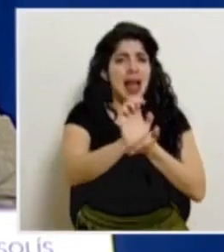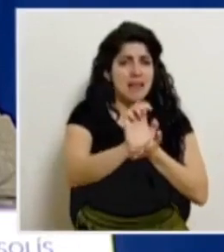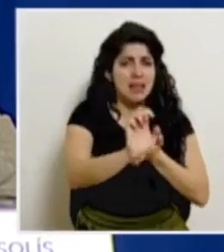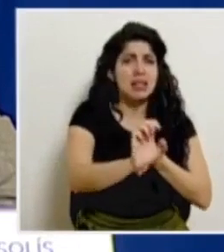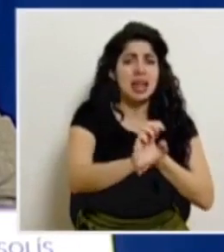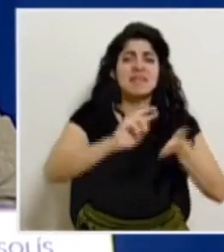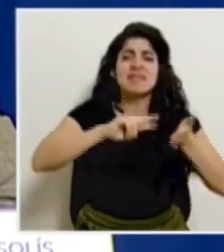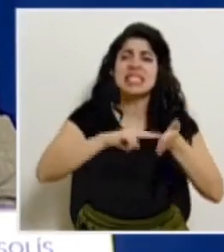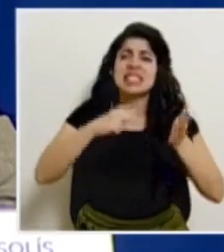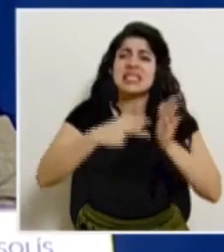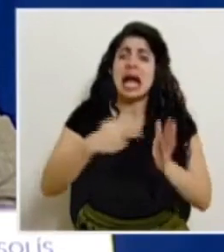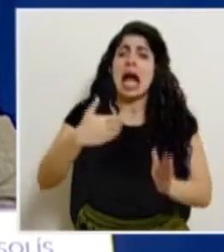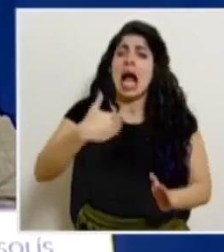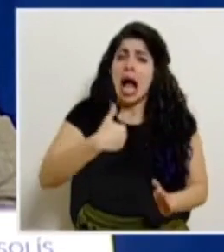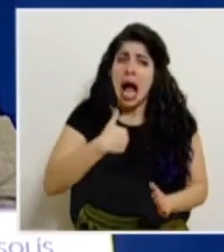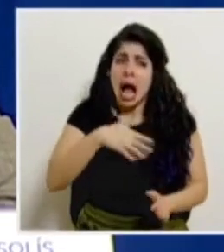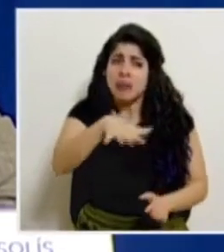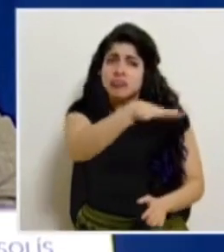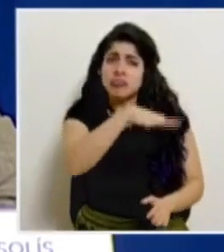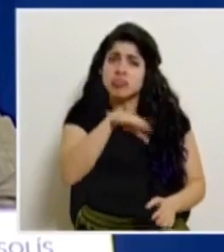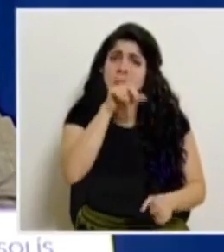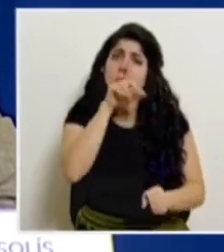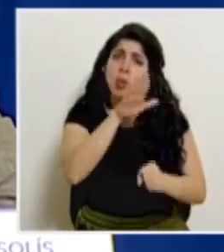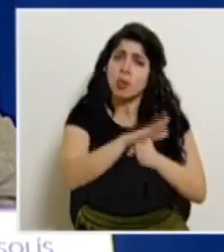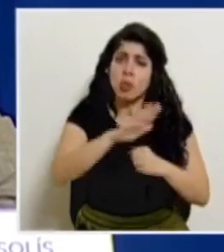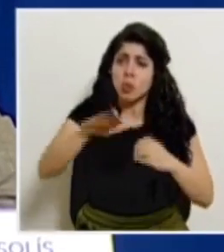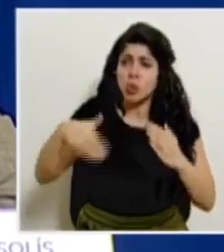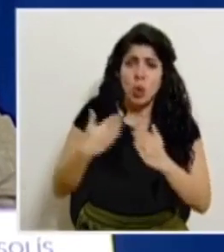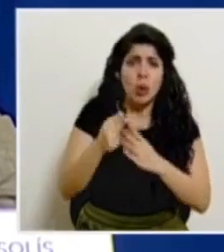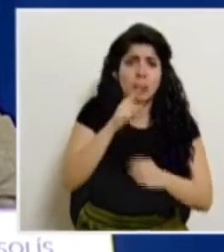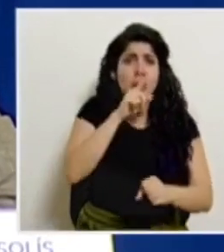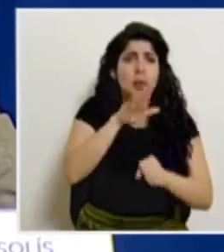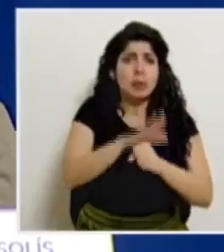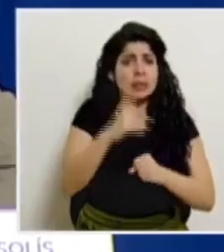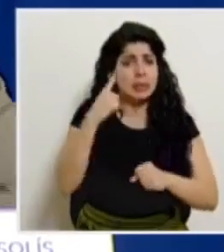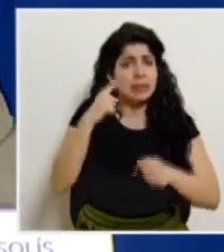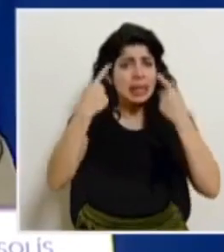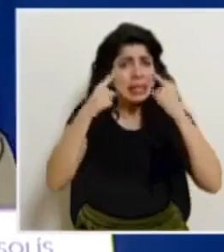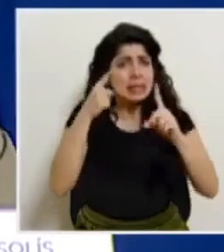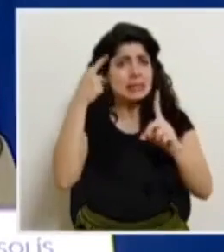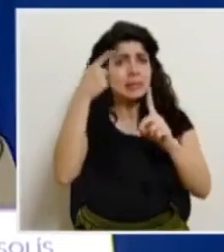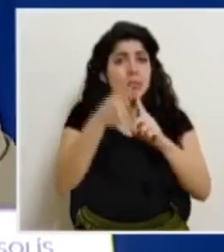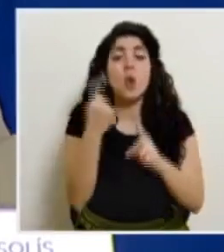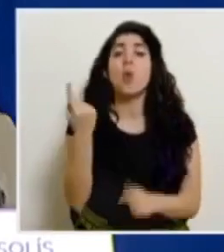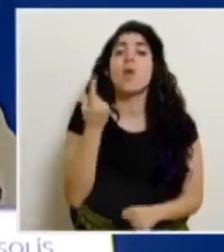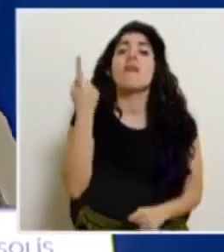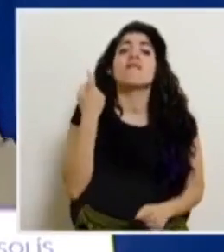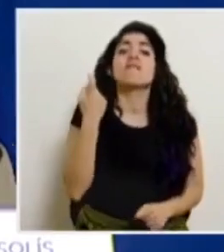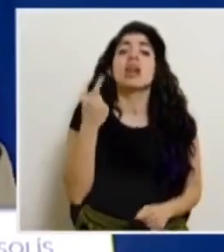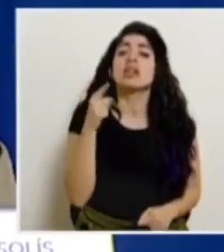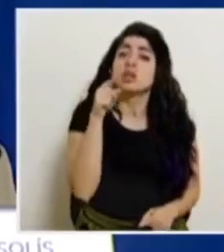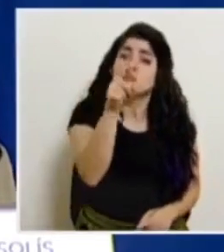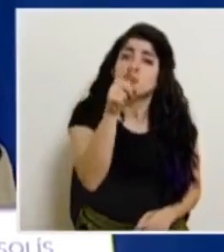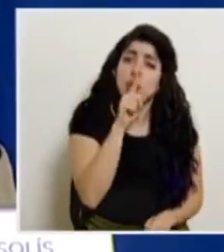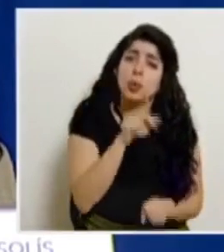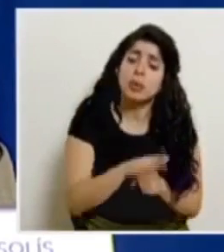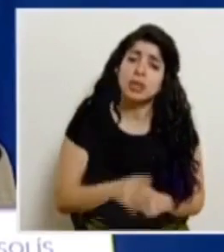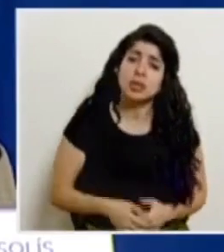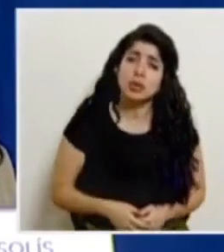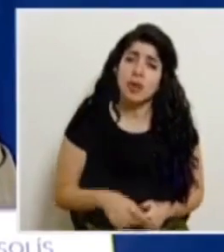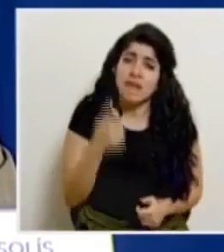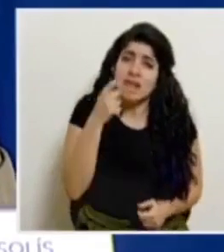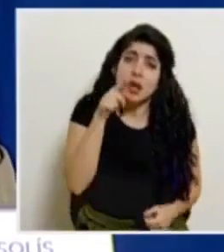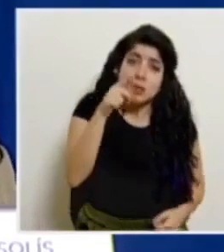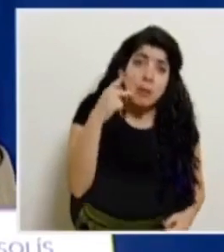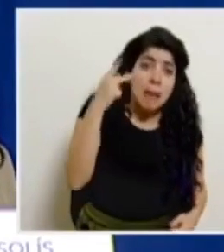eso significa que hay un compromiso de todas las partes para poder lograr eso el único compromiso que falta es el suyo como